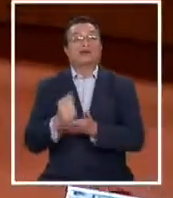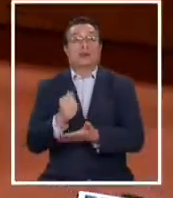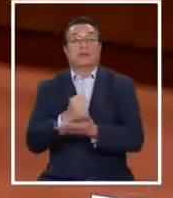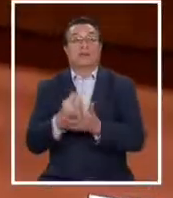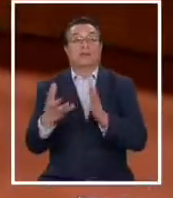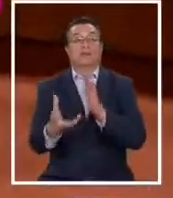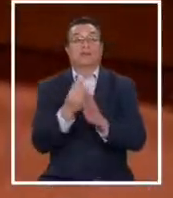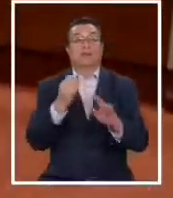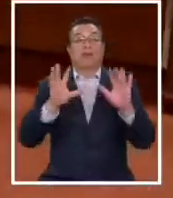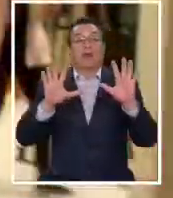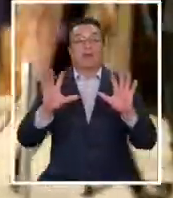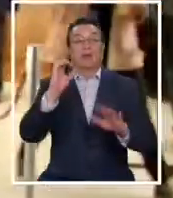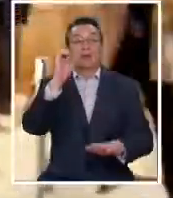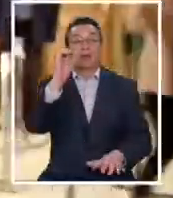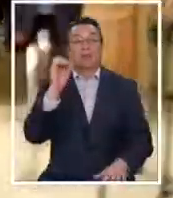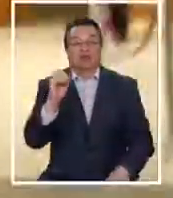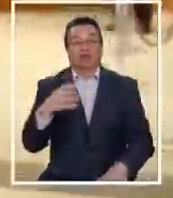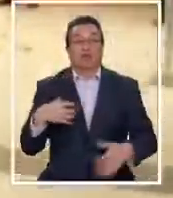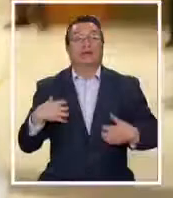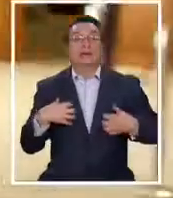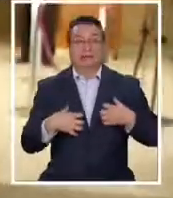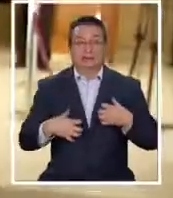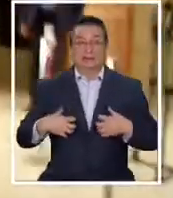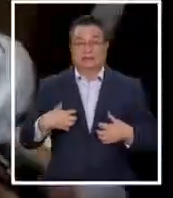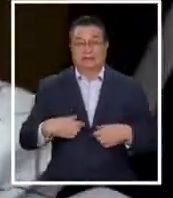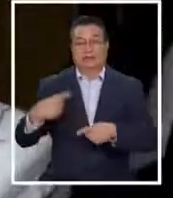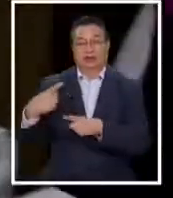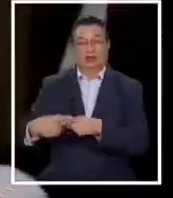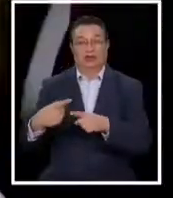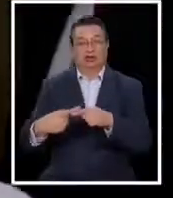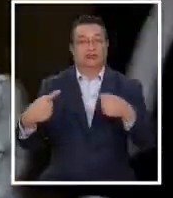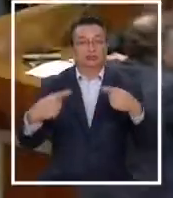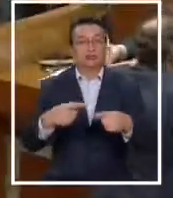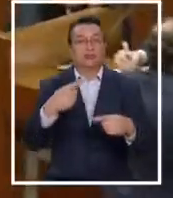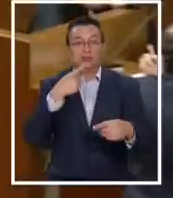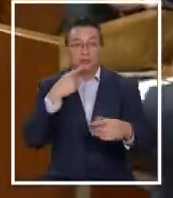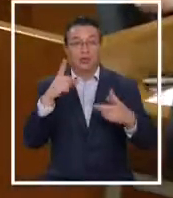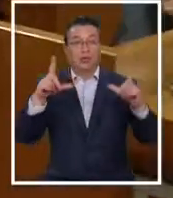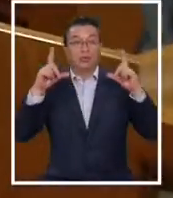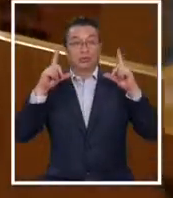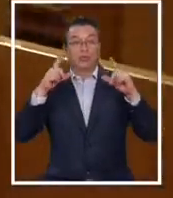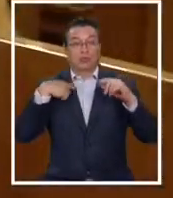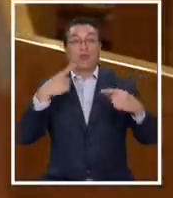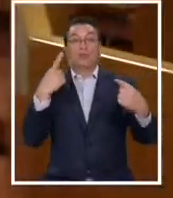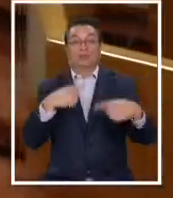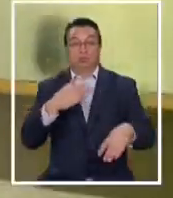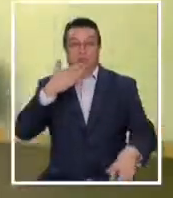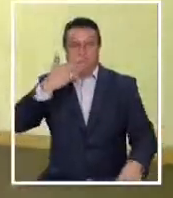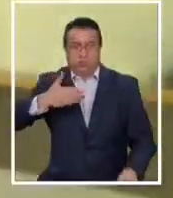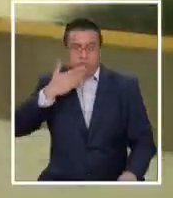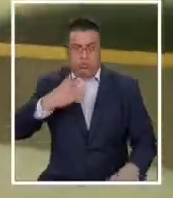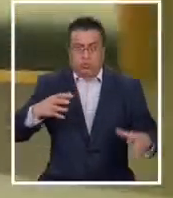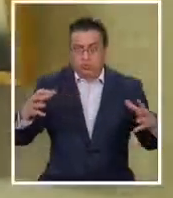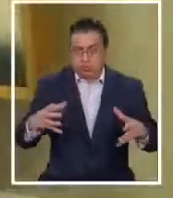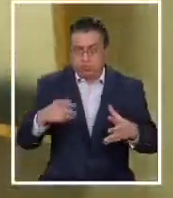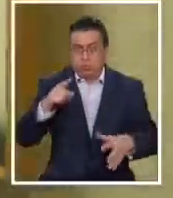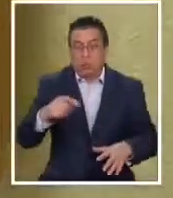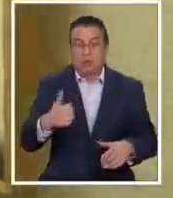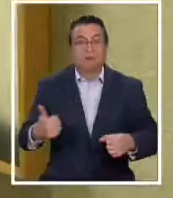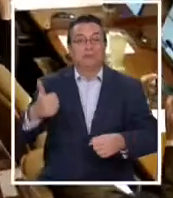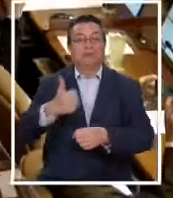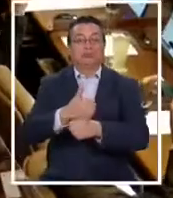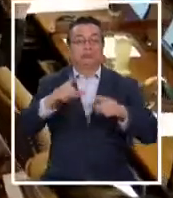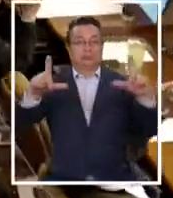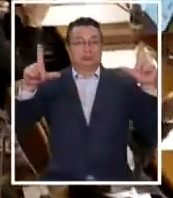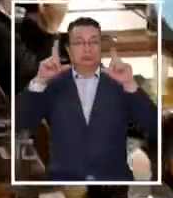de los retiros del 10% y que incomoda a socios y adversarios con llamativas puestas en escena con desafiantes discursos de quien se ha posicionado en los